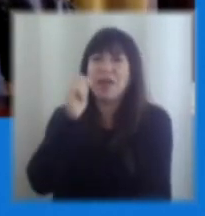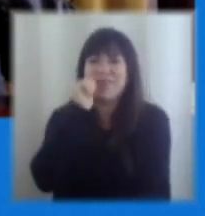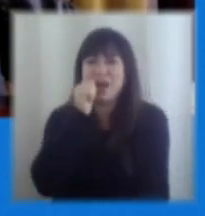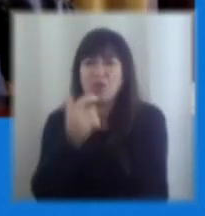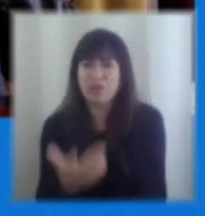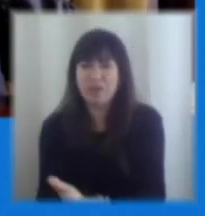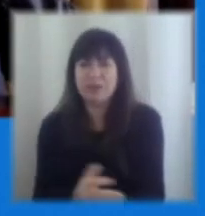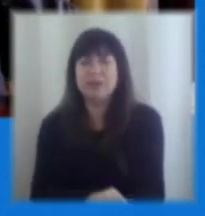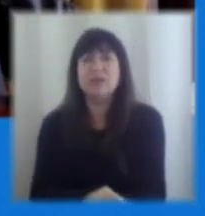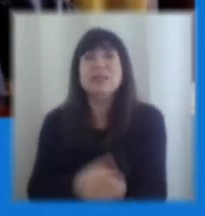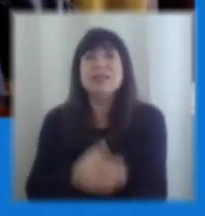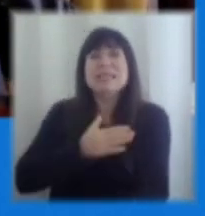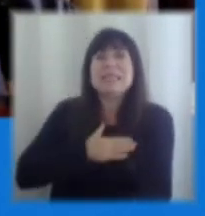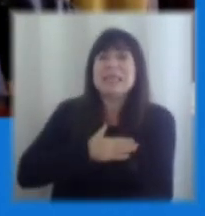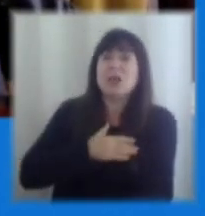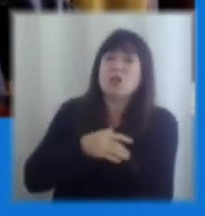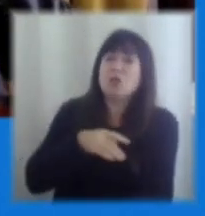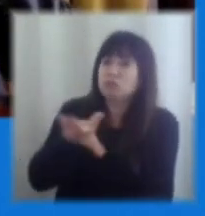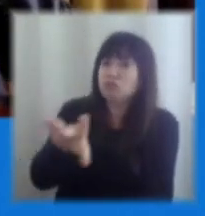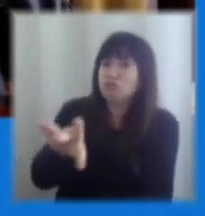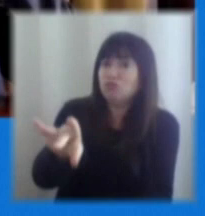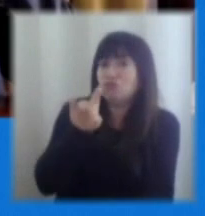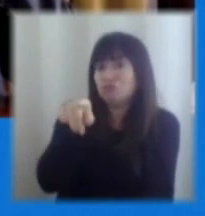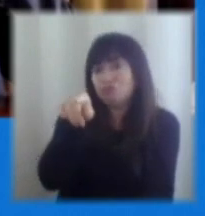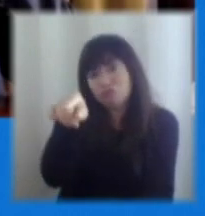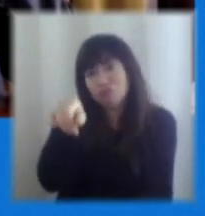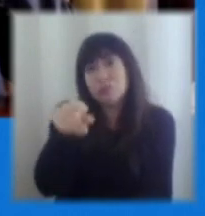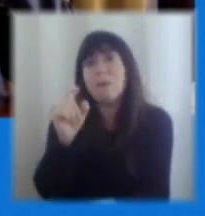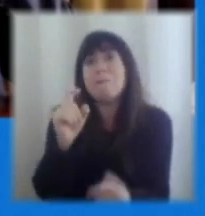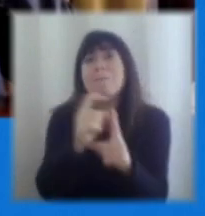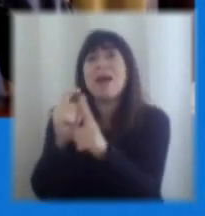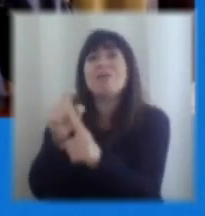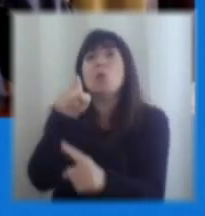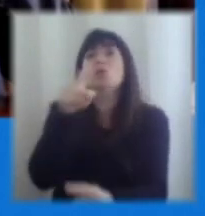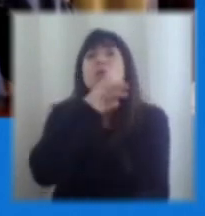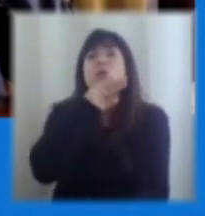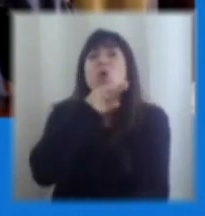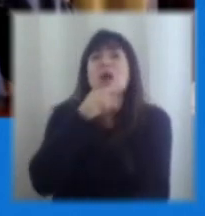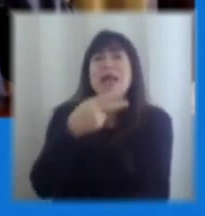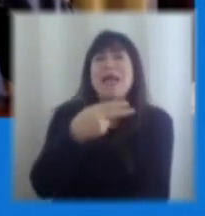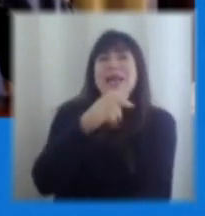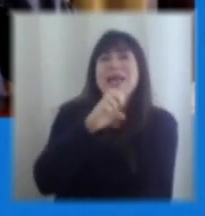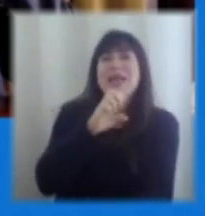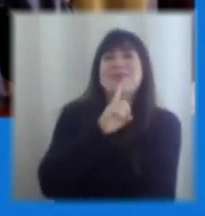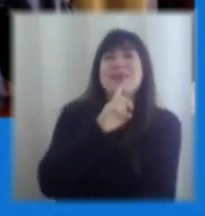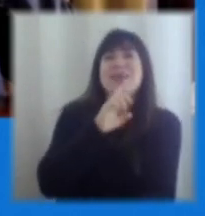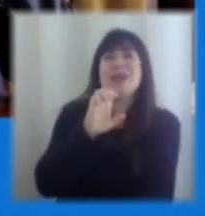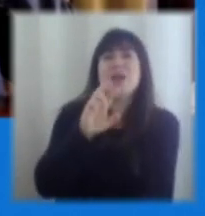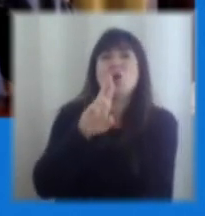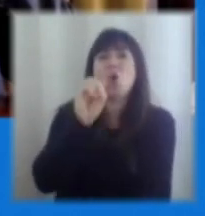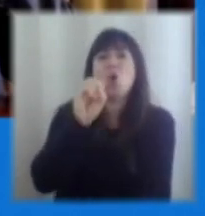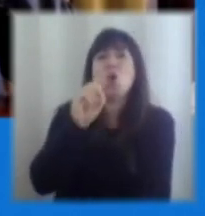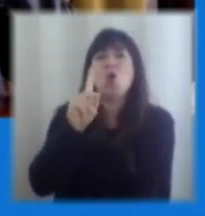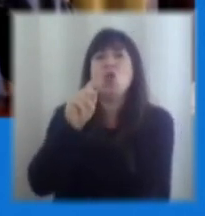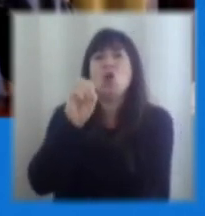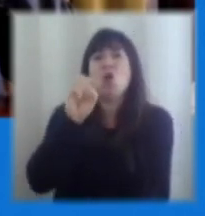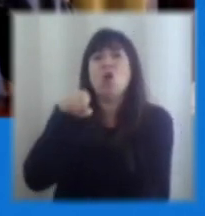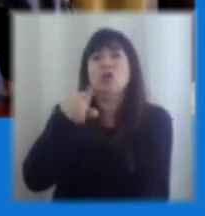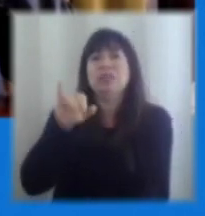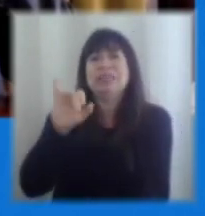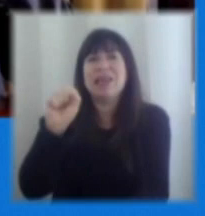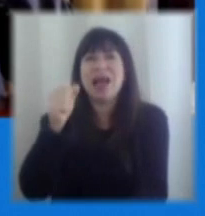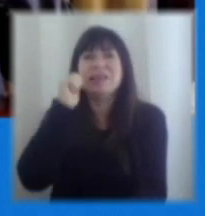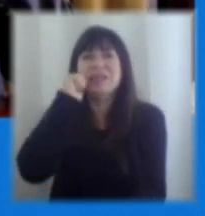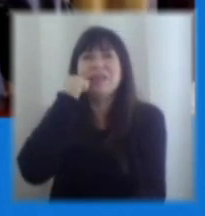Y quiero rescatar una palabra que usted usó que es la heterodoxia. En momentos como este usted decía, bueno, obviamente hay que abordar la